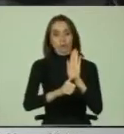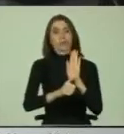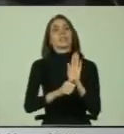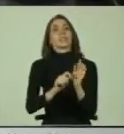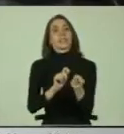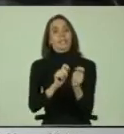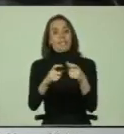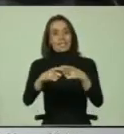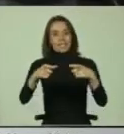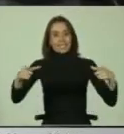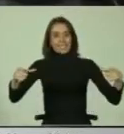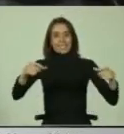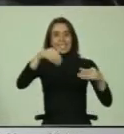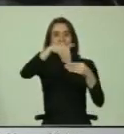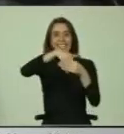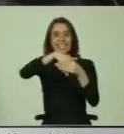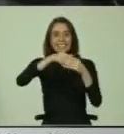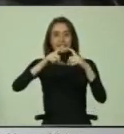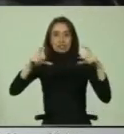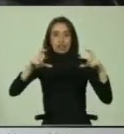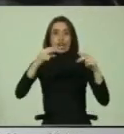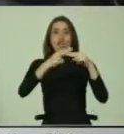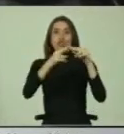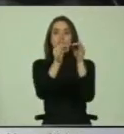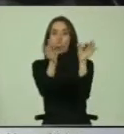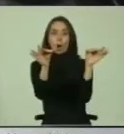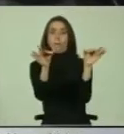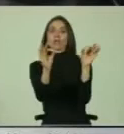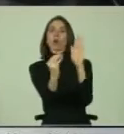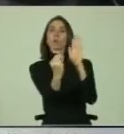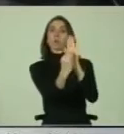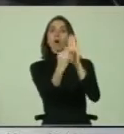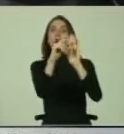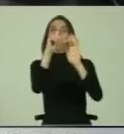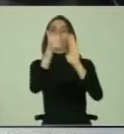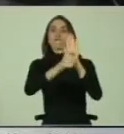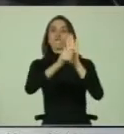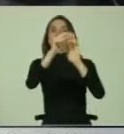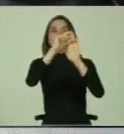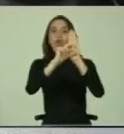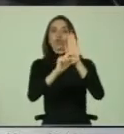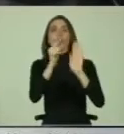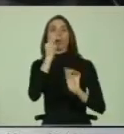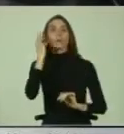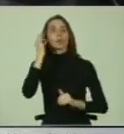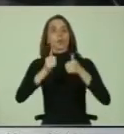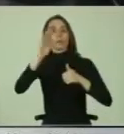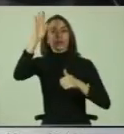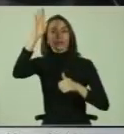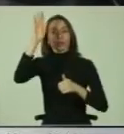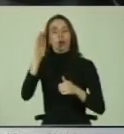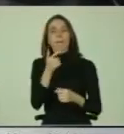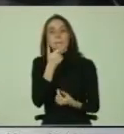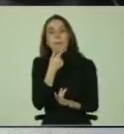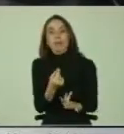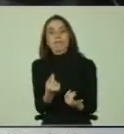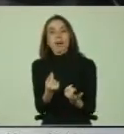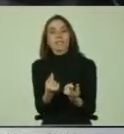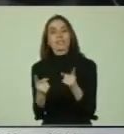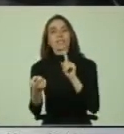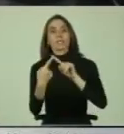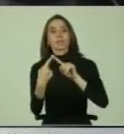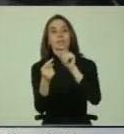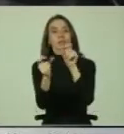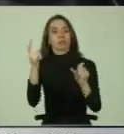actual cédula electoral por una que incorpore la fotografía de los y las postulantes, favoreciendo así la participación de las